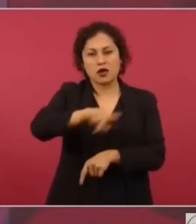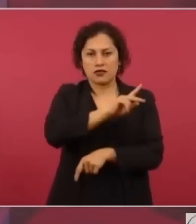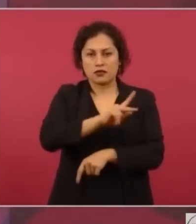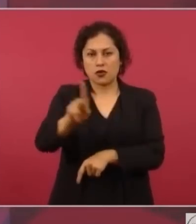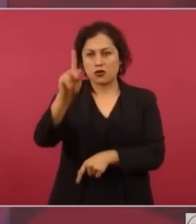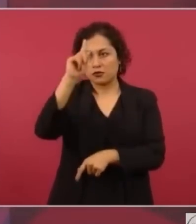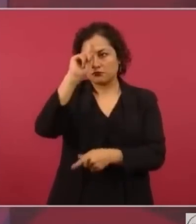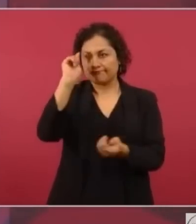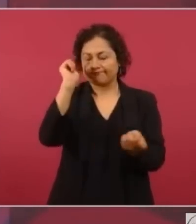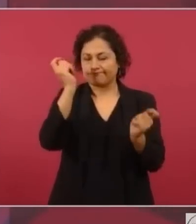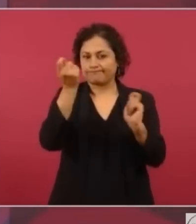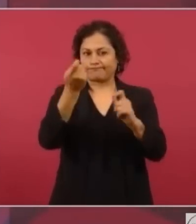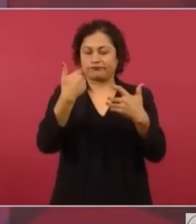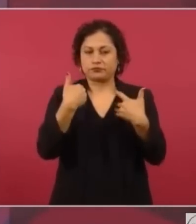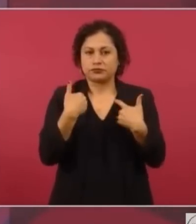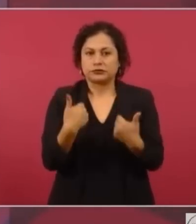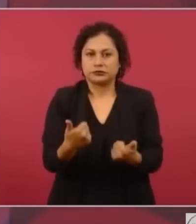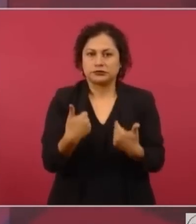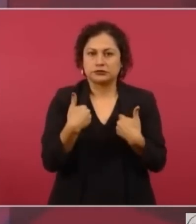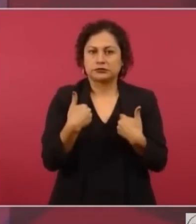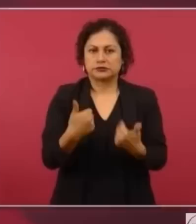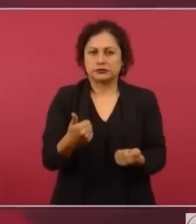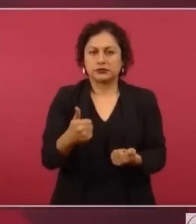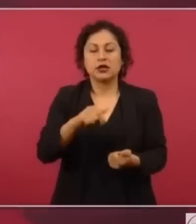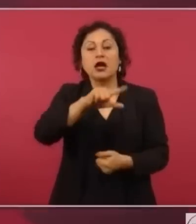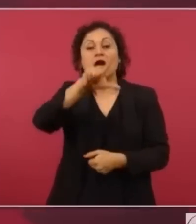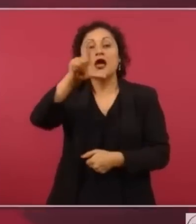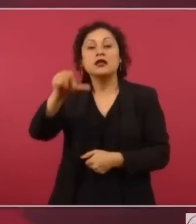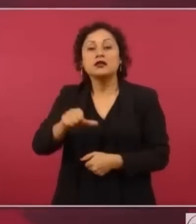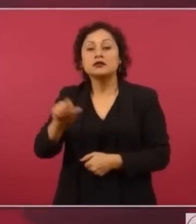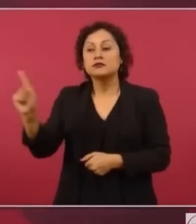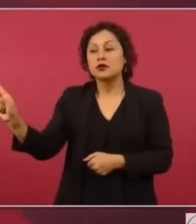y que no sea susceptible de manipulación.